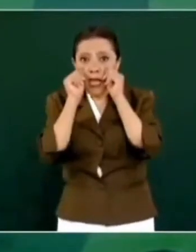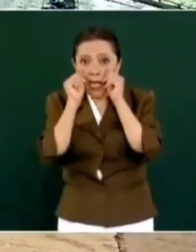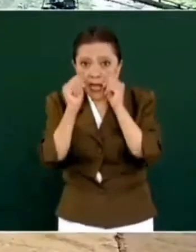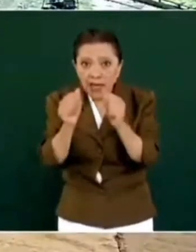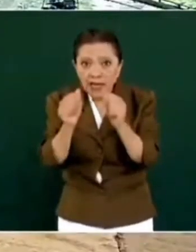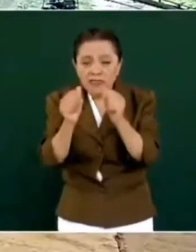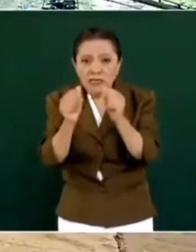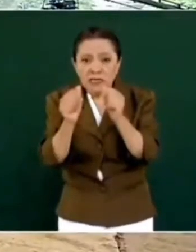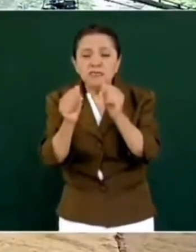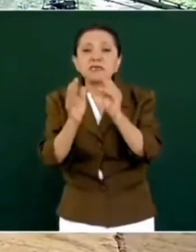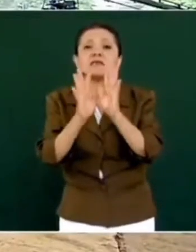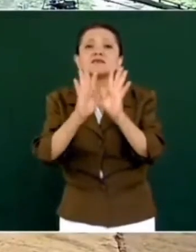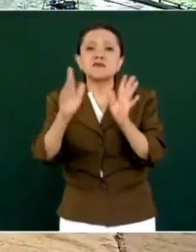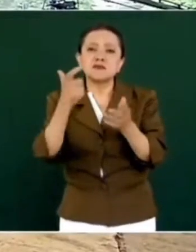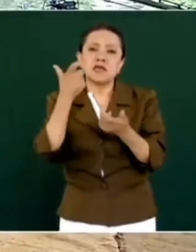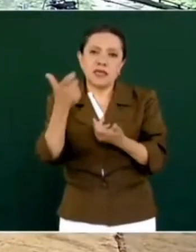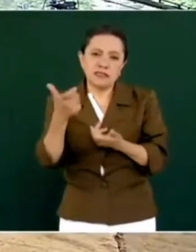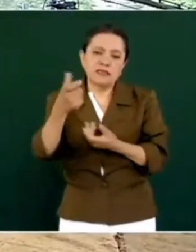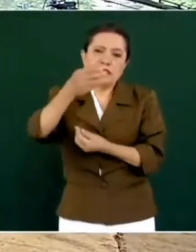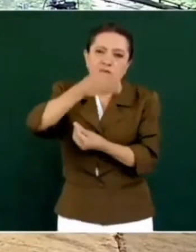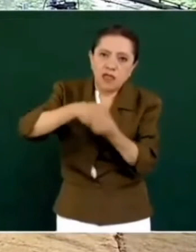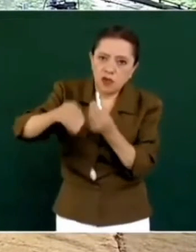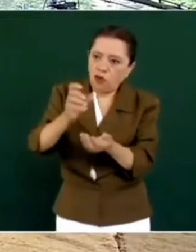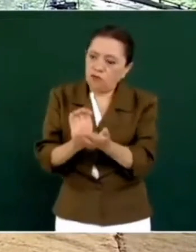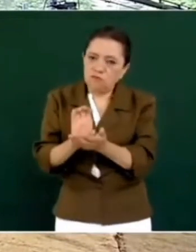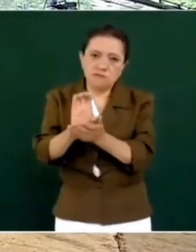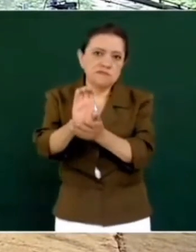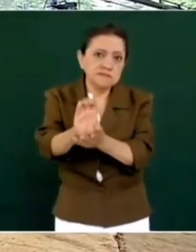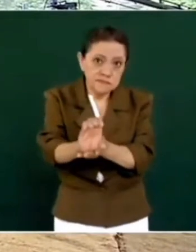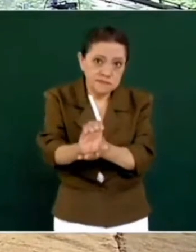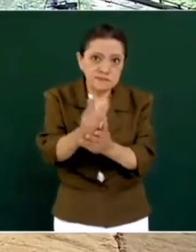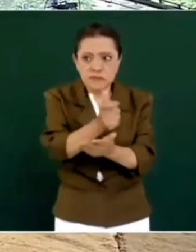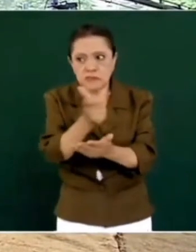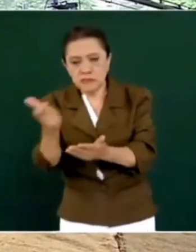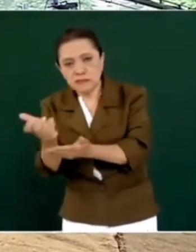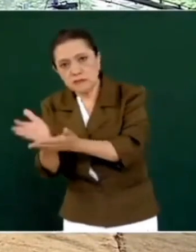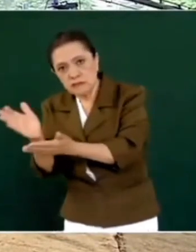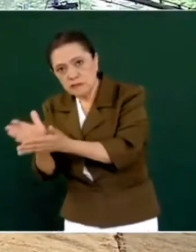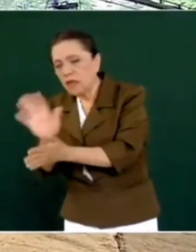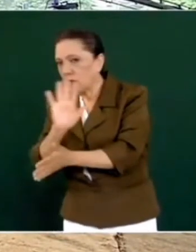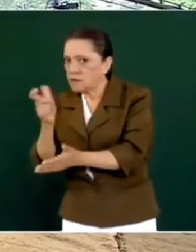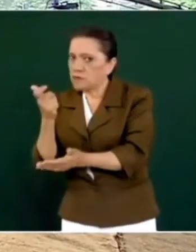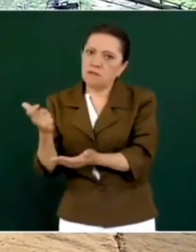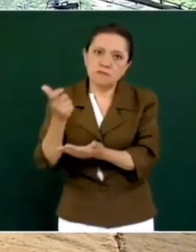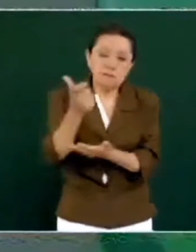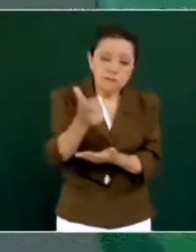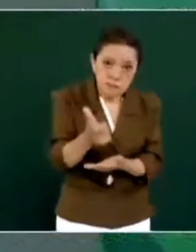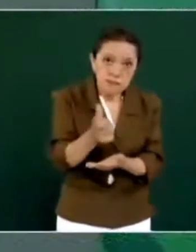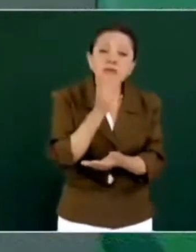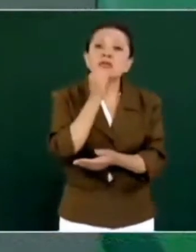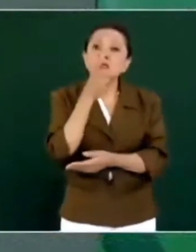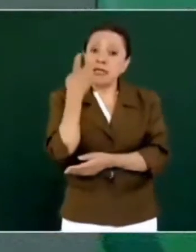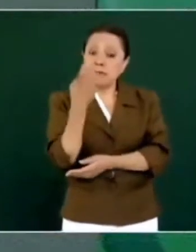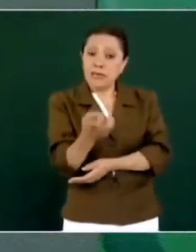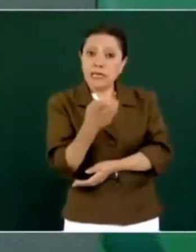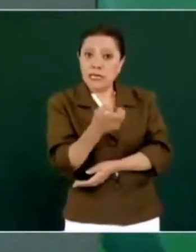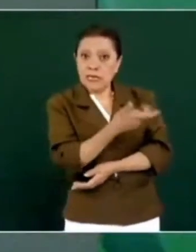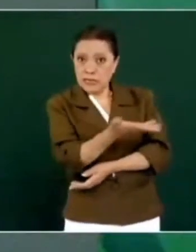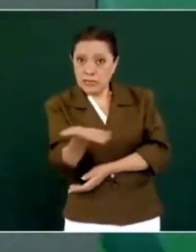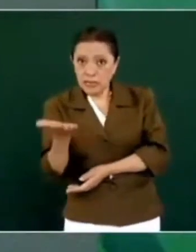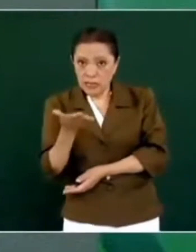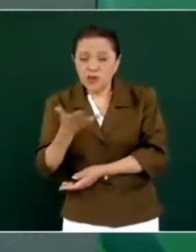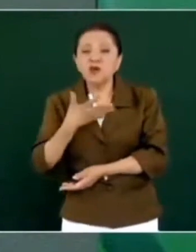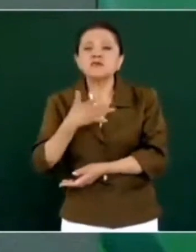se les está devolviendo el dinero y van a tener ellos también oportunidad